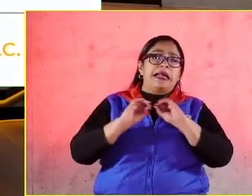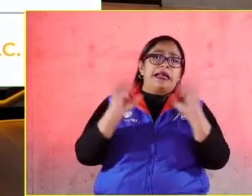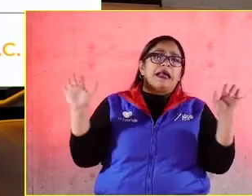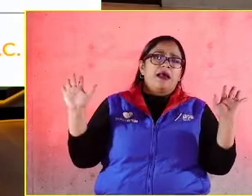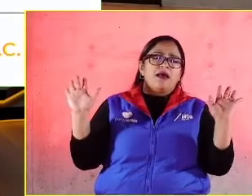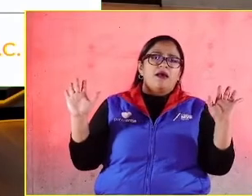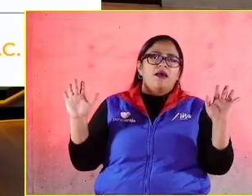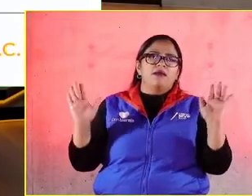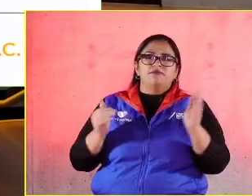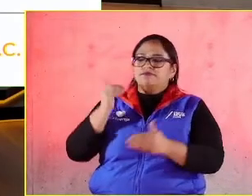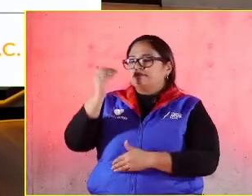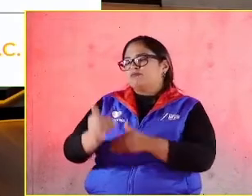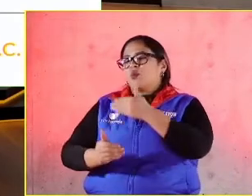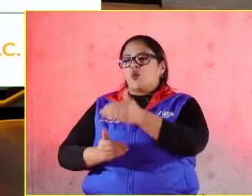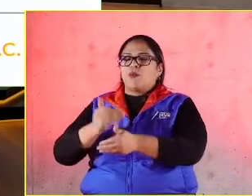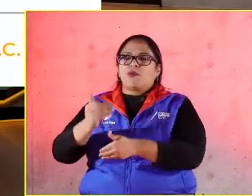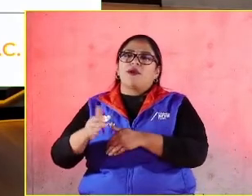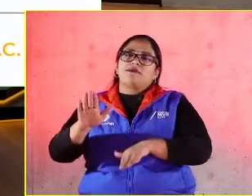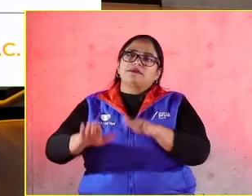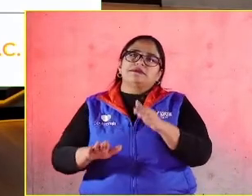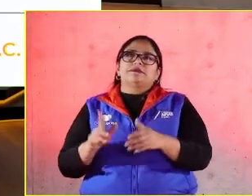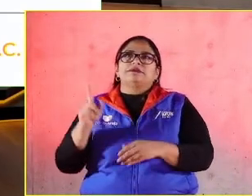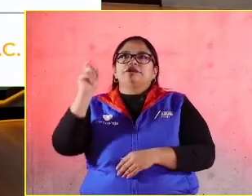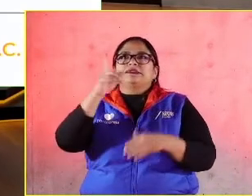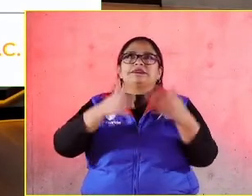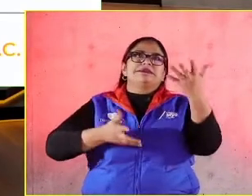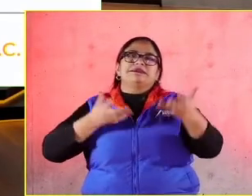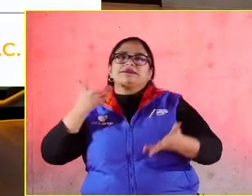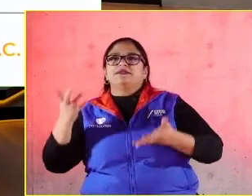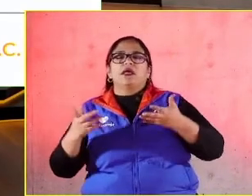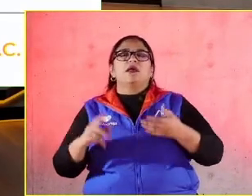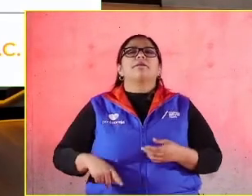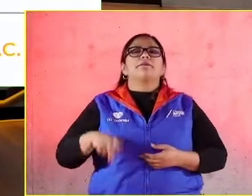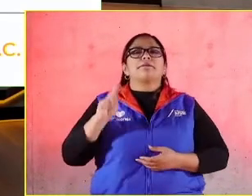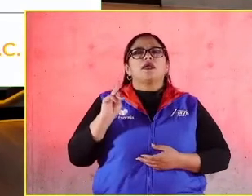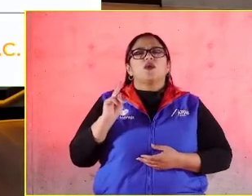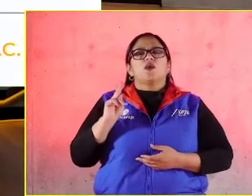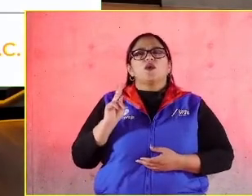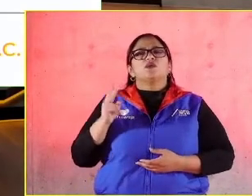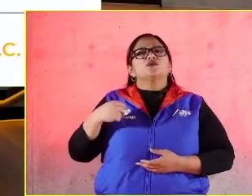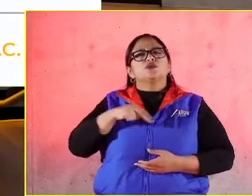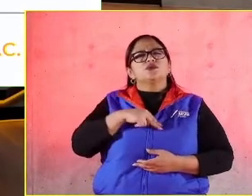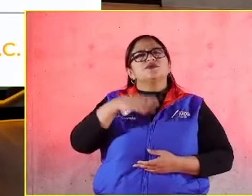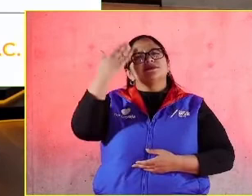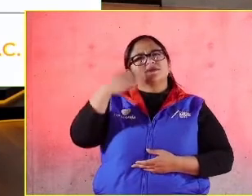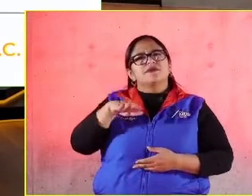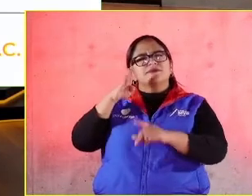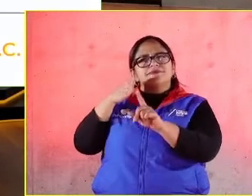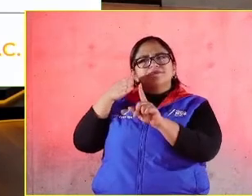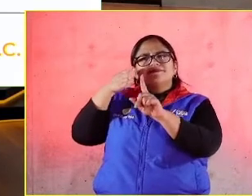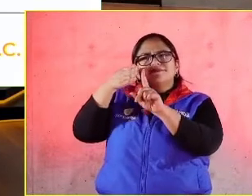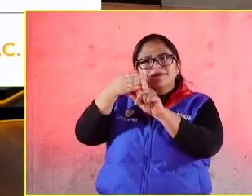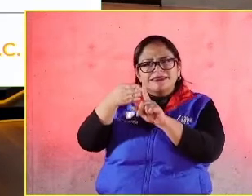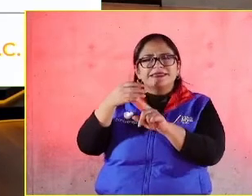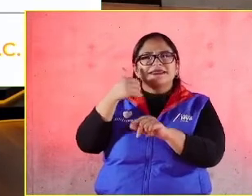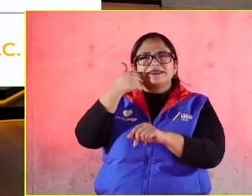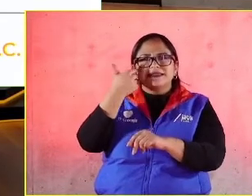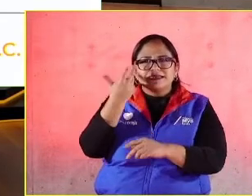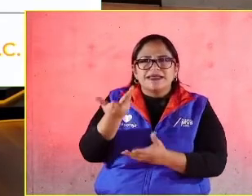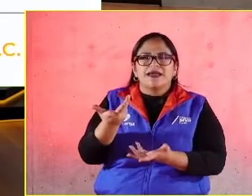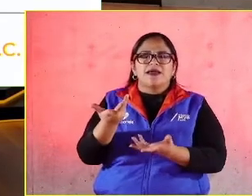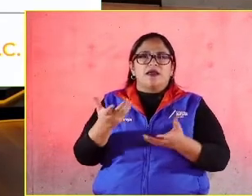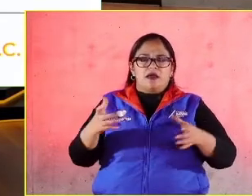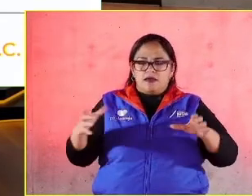cosas que en el camino van complicándose, pero tenemos siempre la perspectiva de crear unidades